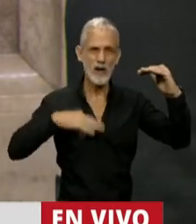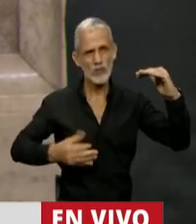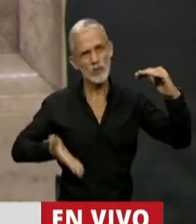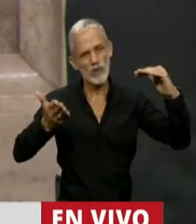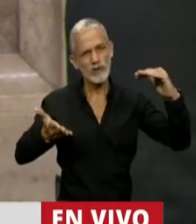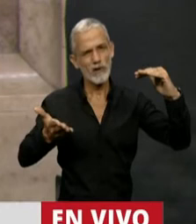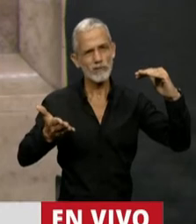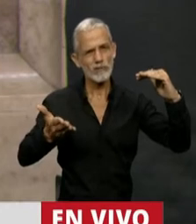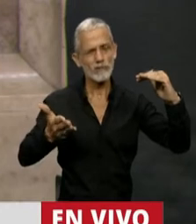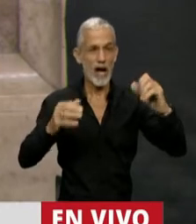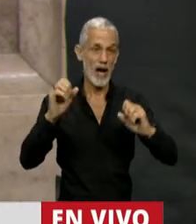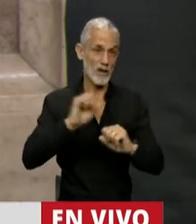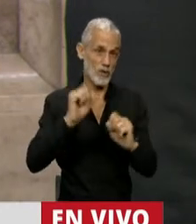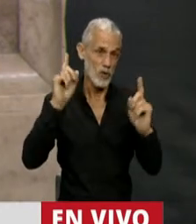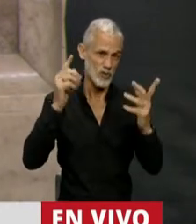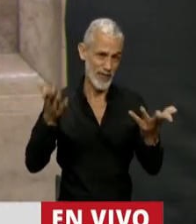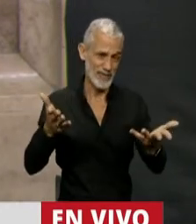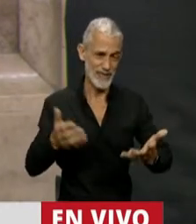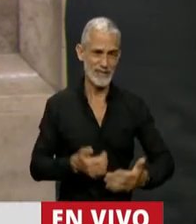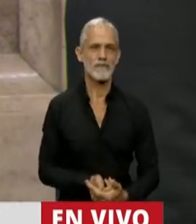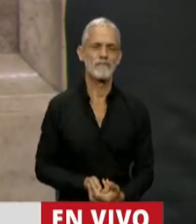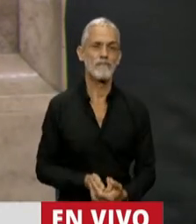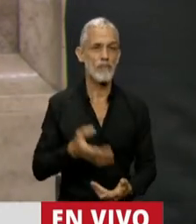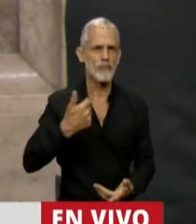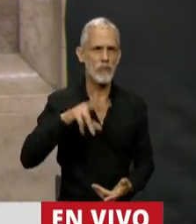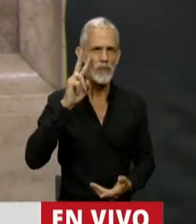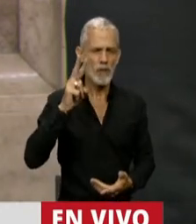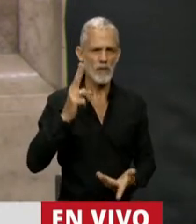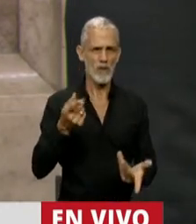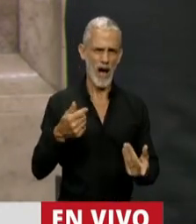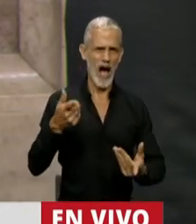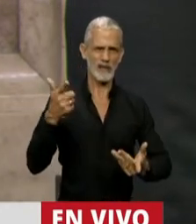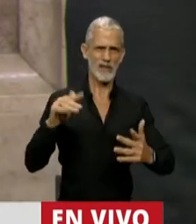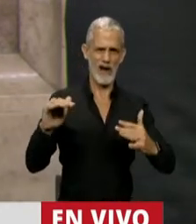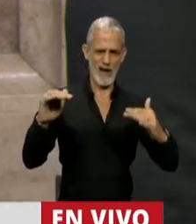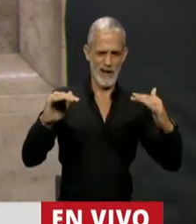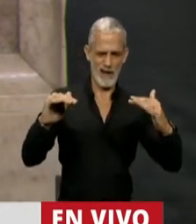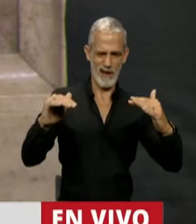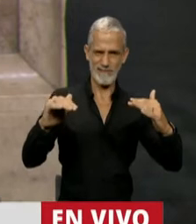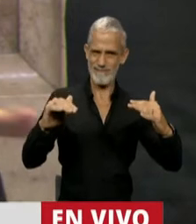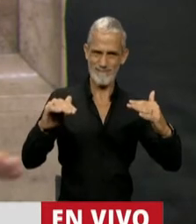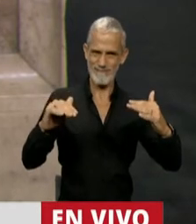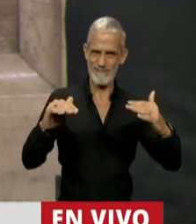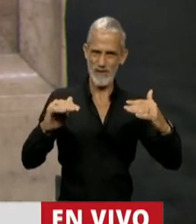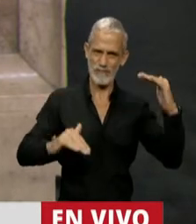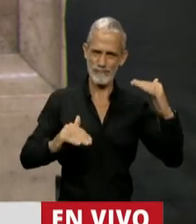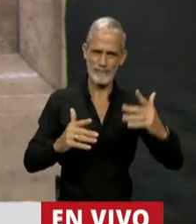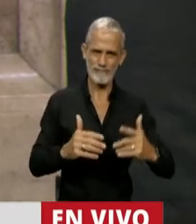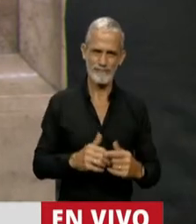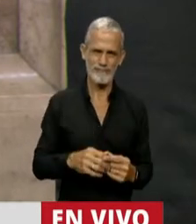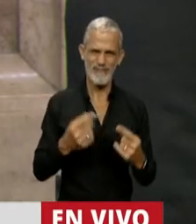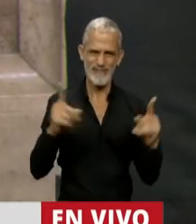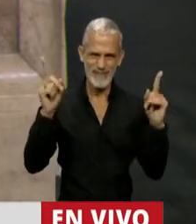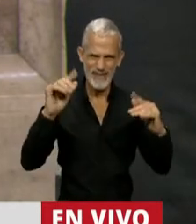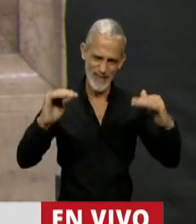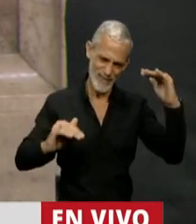por debajo de la inflación. Entonces, acá vemos un trato completamente dispar.